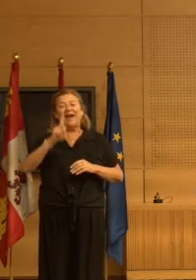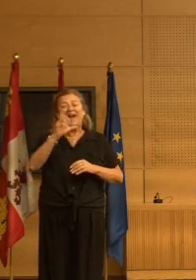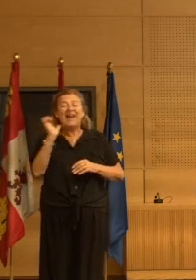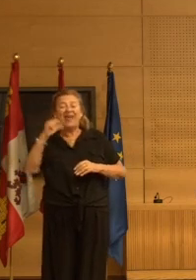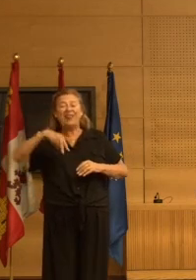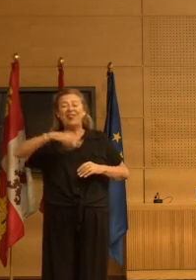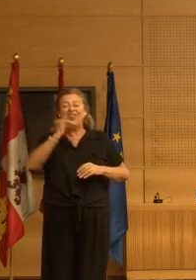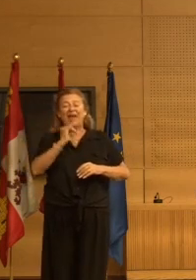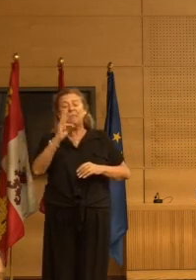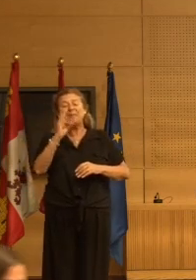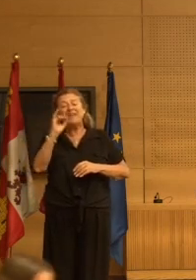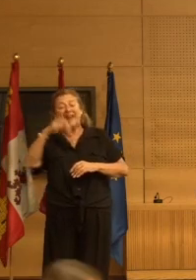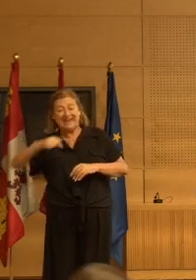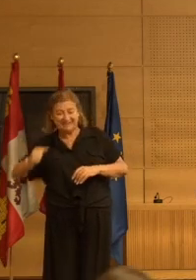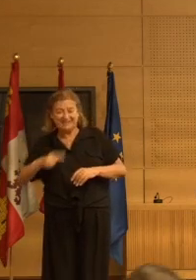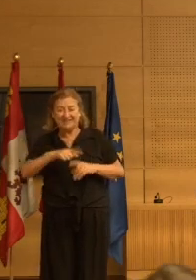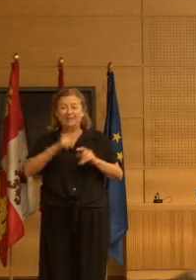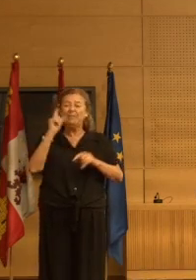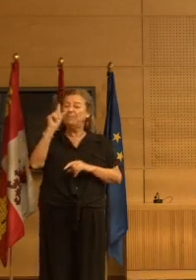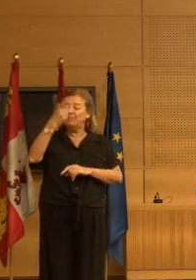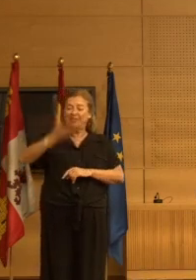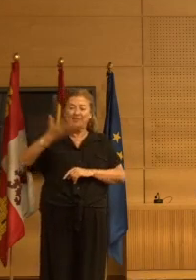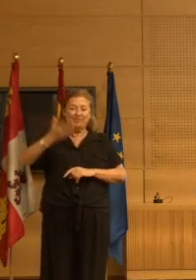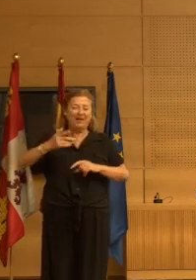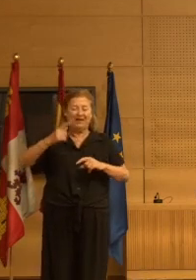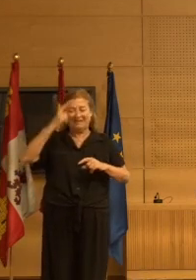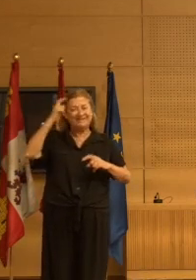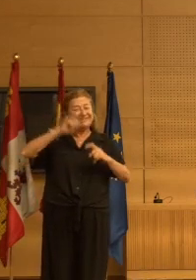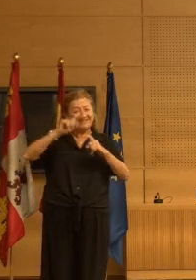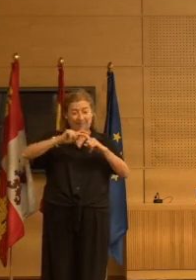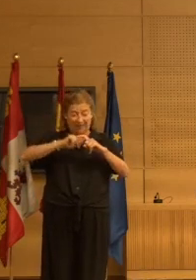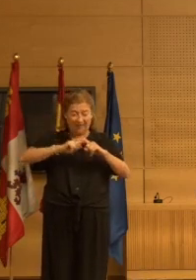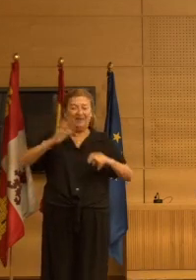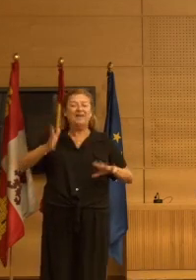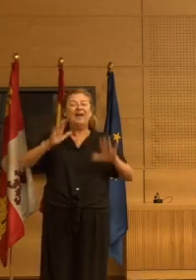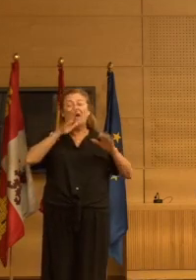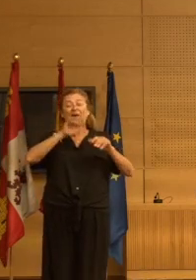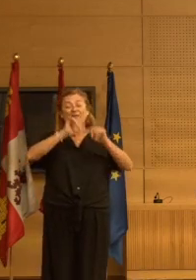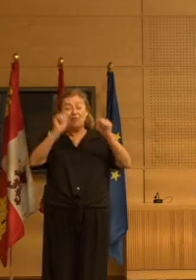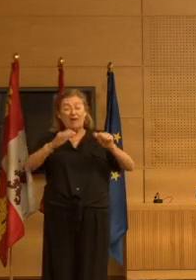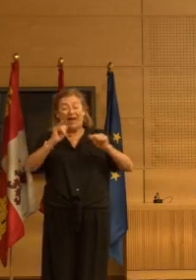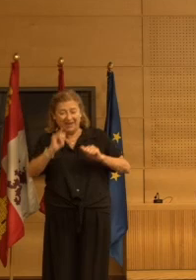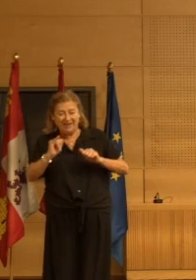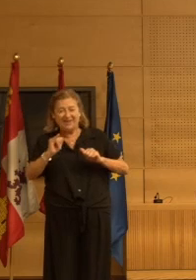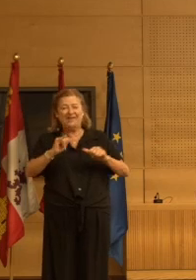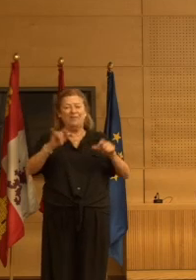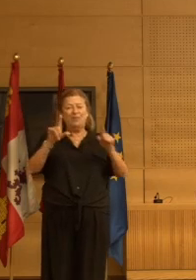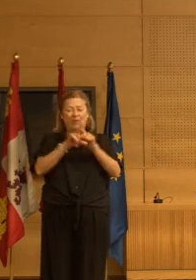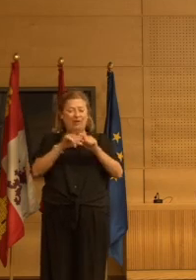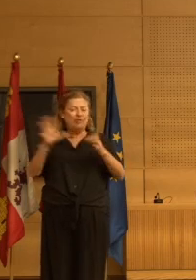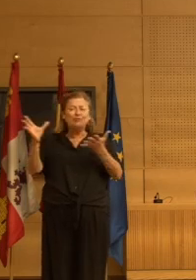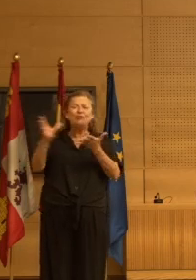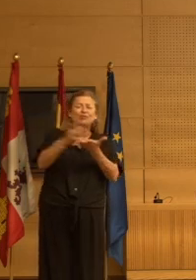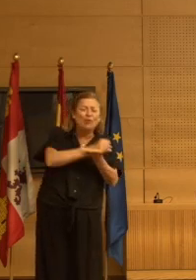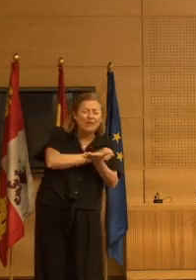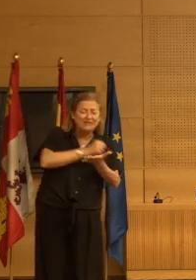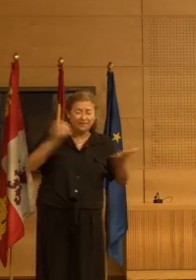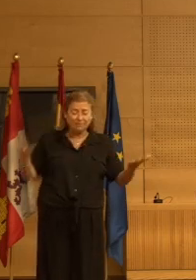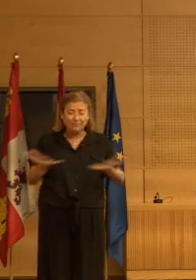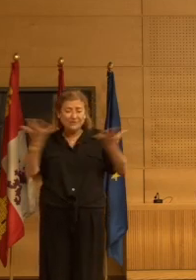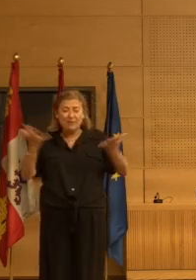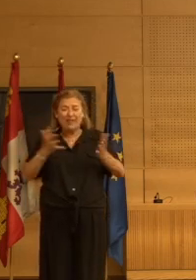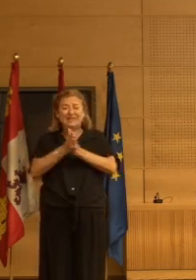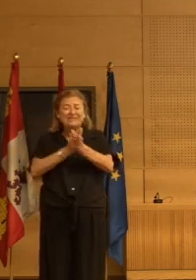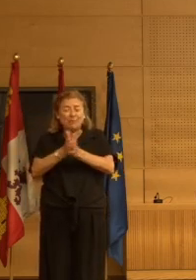estimularían precisamente el principal sistema inhibidor. De modo que tenemos inhibición de todos los activadores,